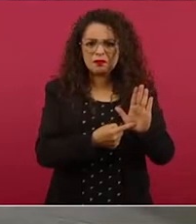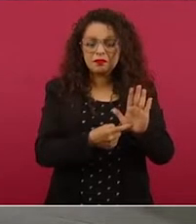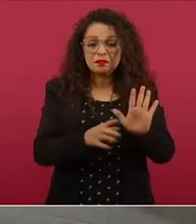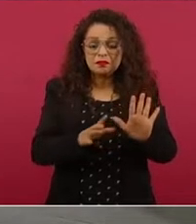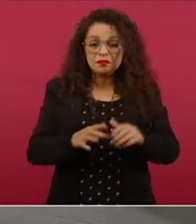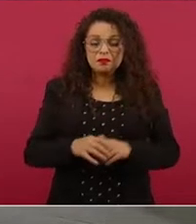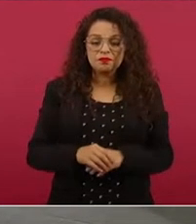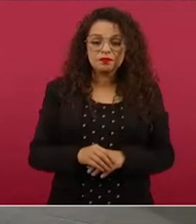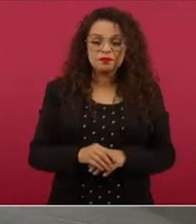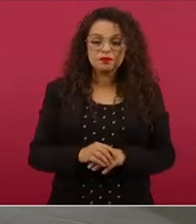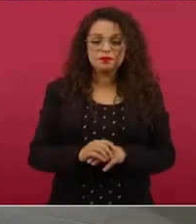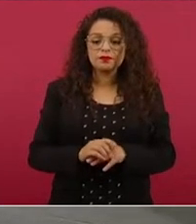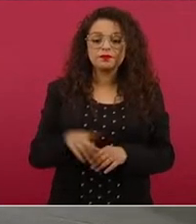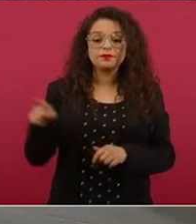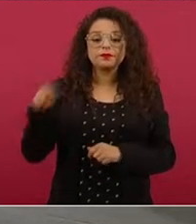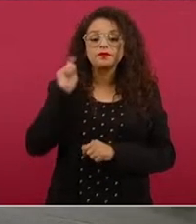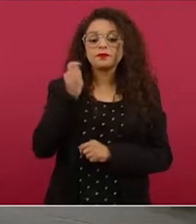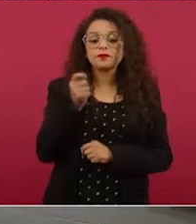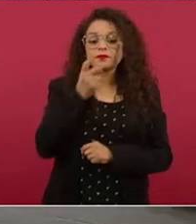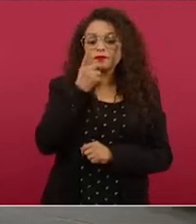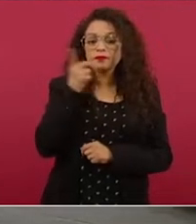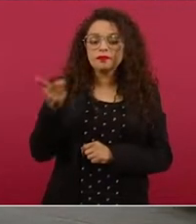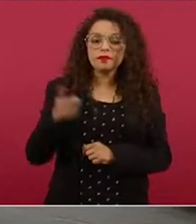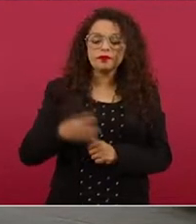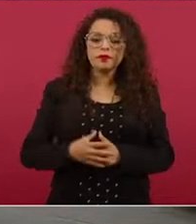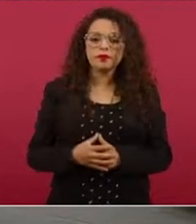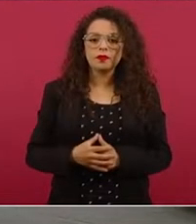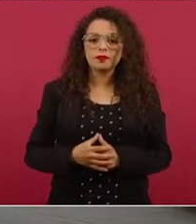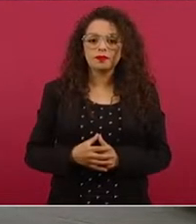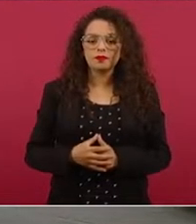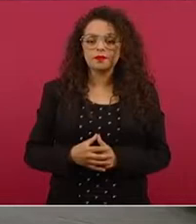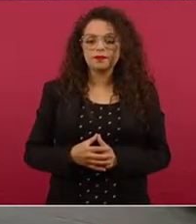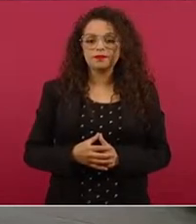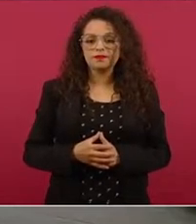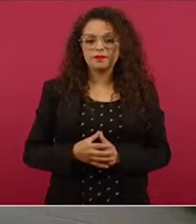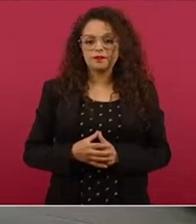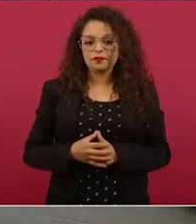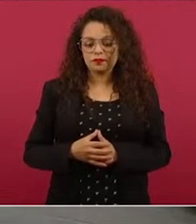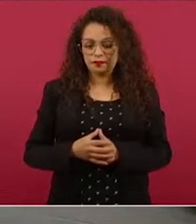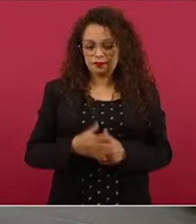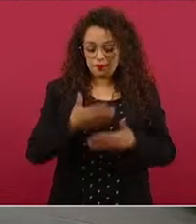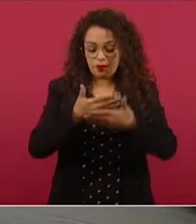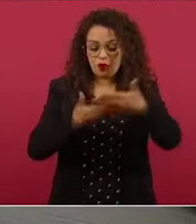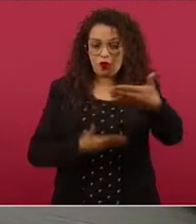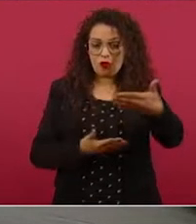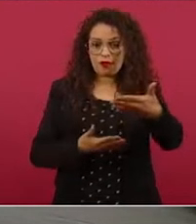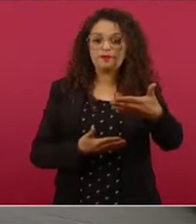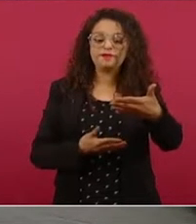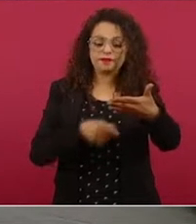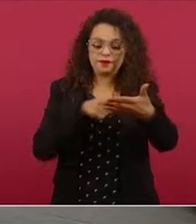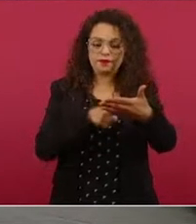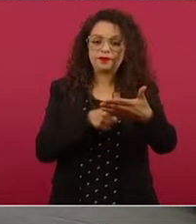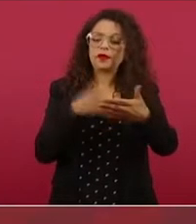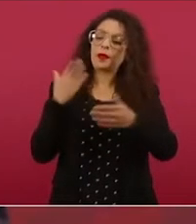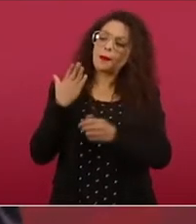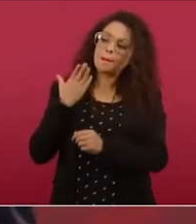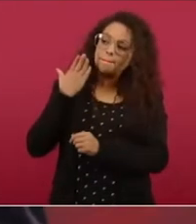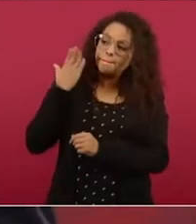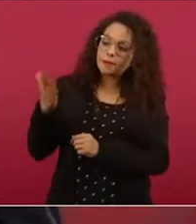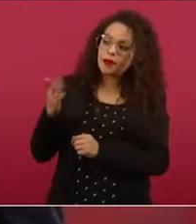en donde se le pedía a la fiscalía o a